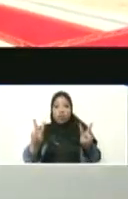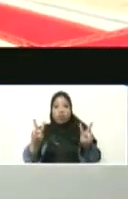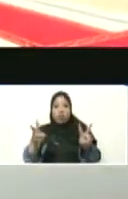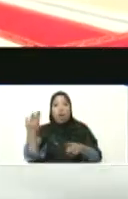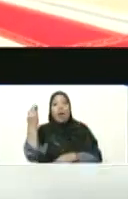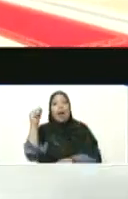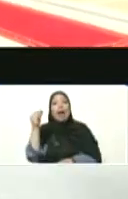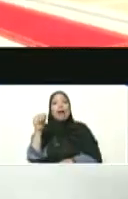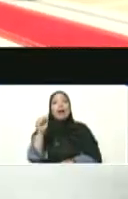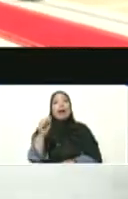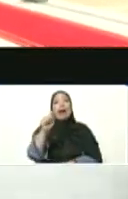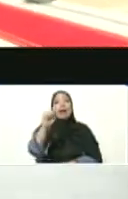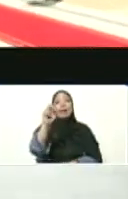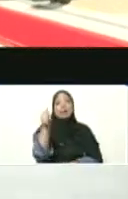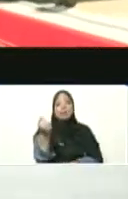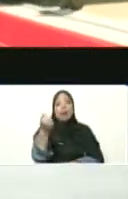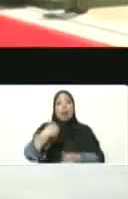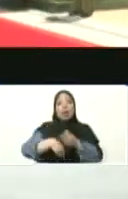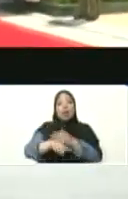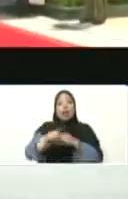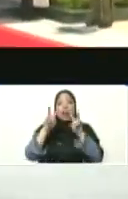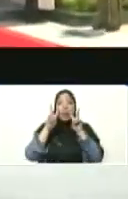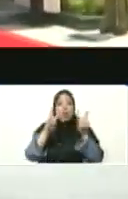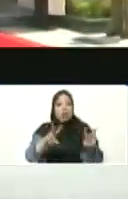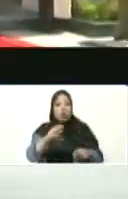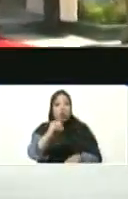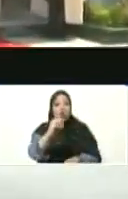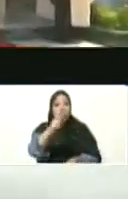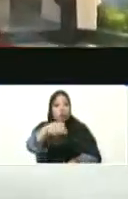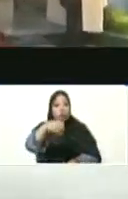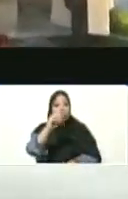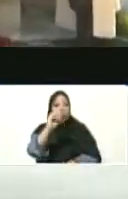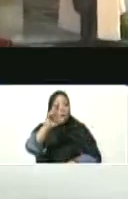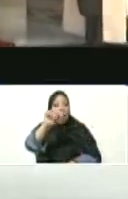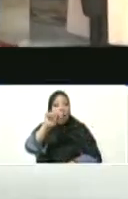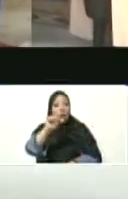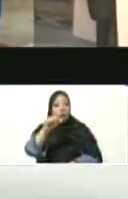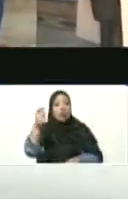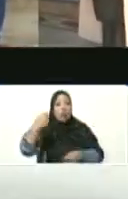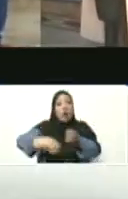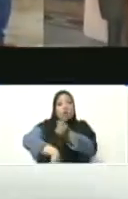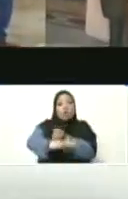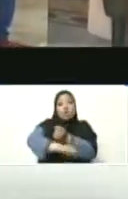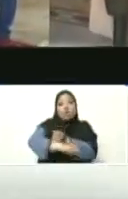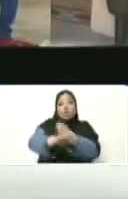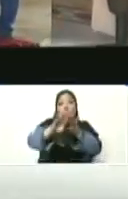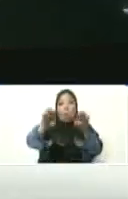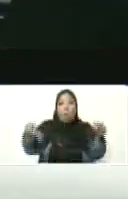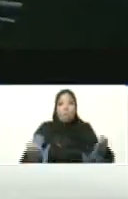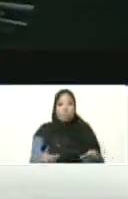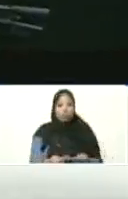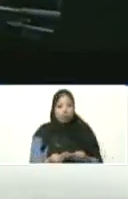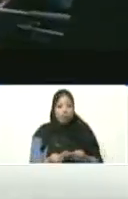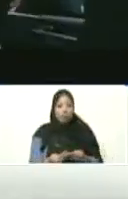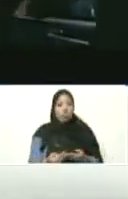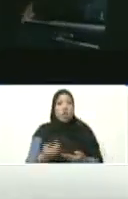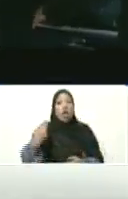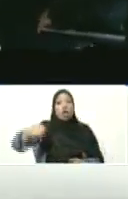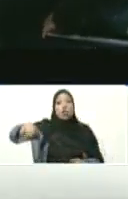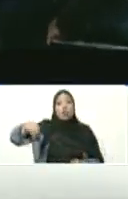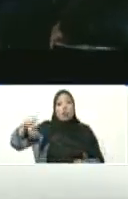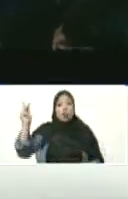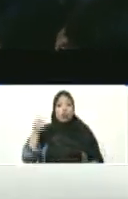donde va a ser el Mundial de Fútbol entre noviembre y diciembre, ustedes saben que el Mundial de Fútbol es de noviembre, ¿verdad? Ahí estuve yo,